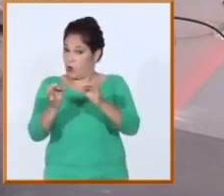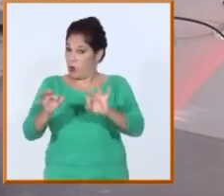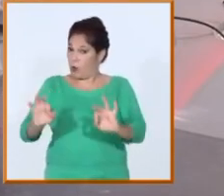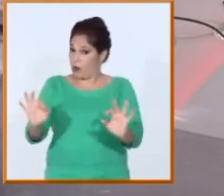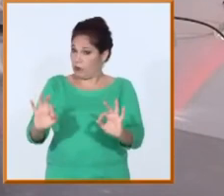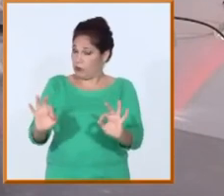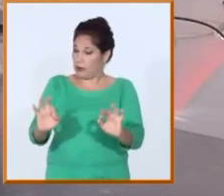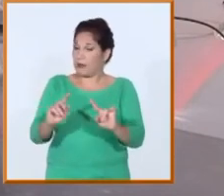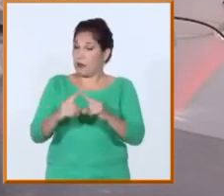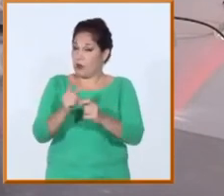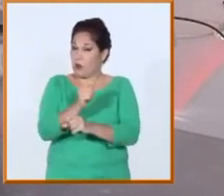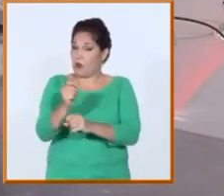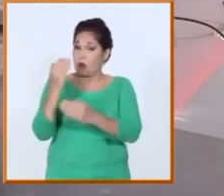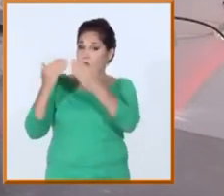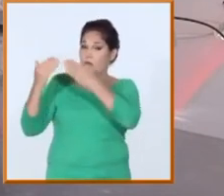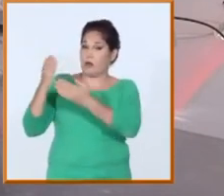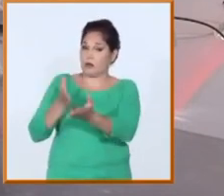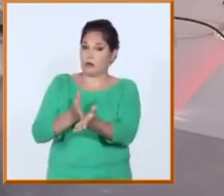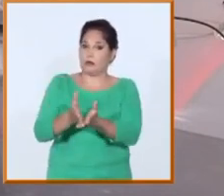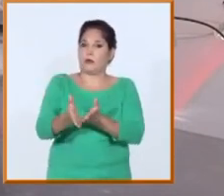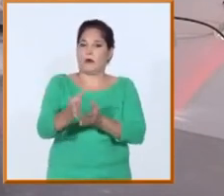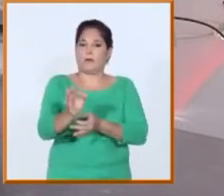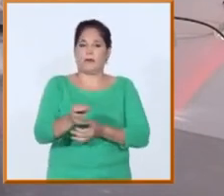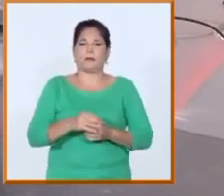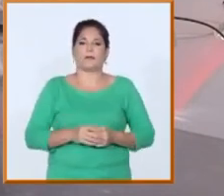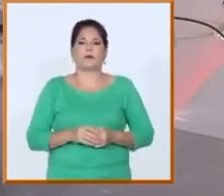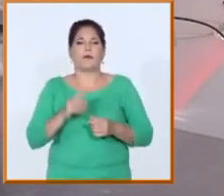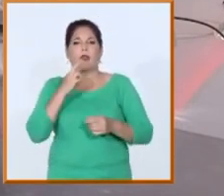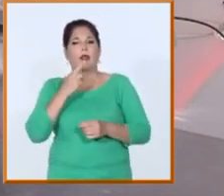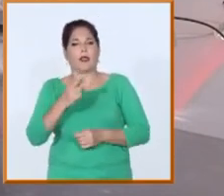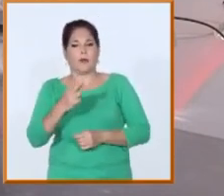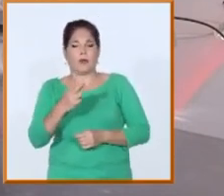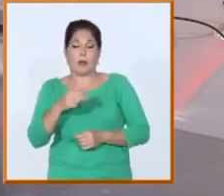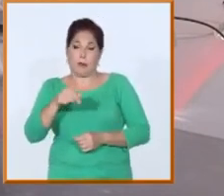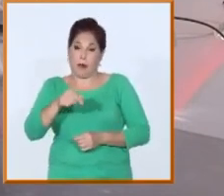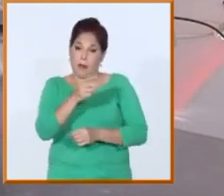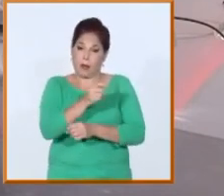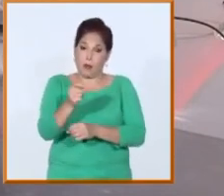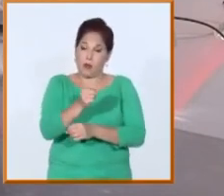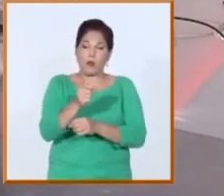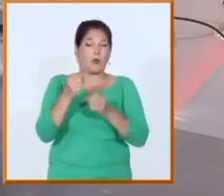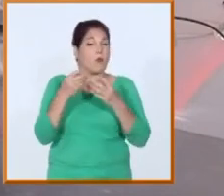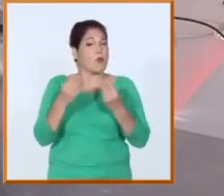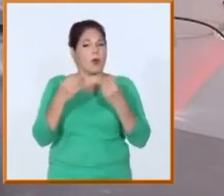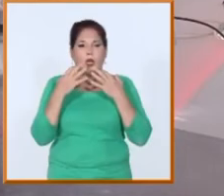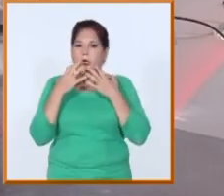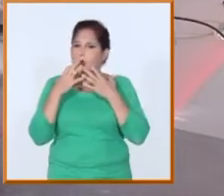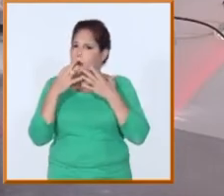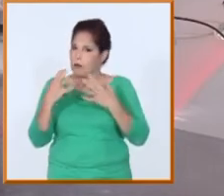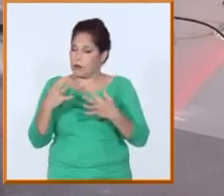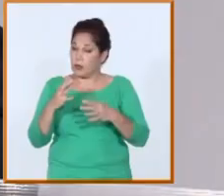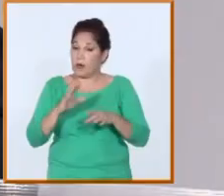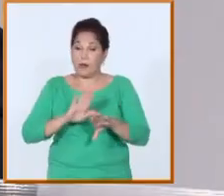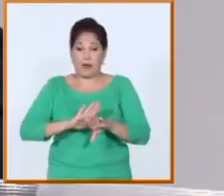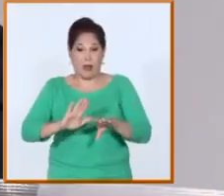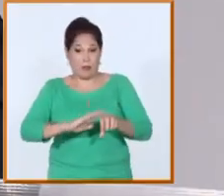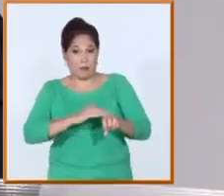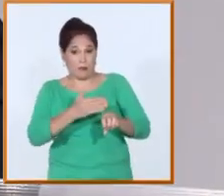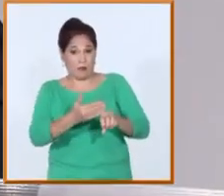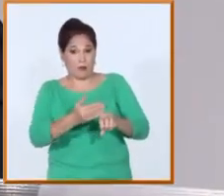las universidades cubanas? Bueno, Randy, para nosotros realmente es un curso extremadamente importante. Es un curso de post-pandemia, o sea,